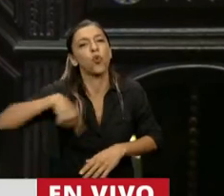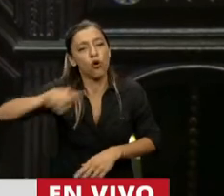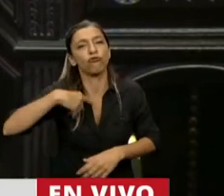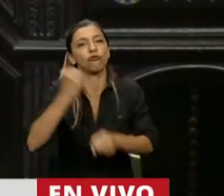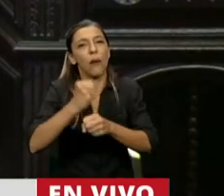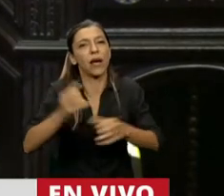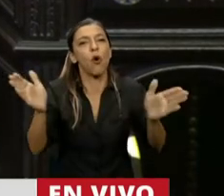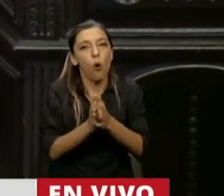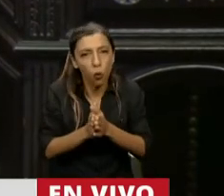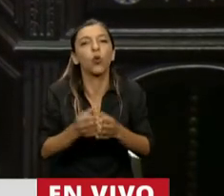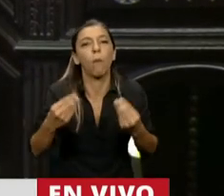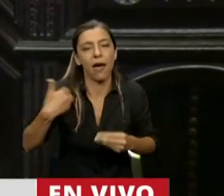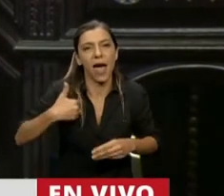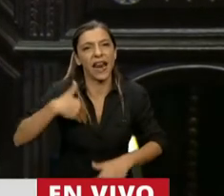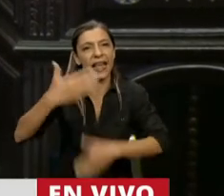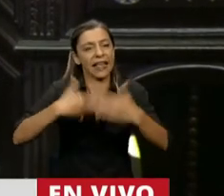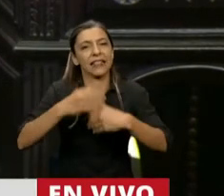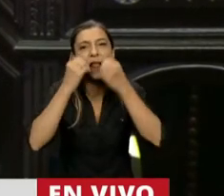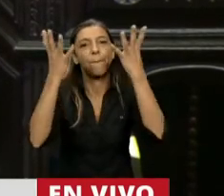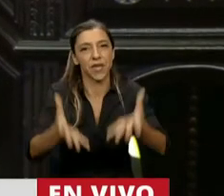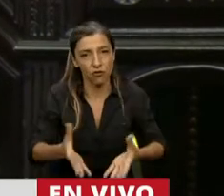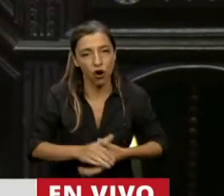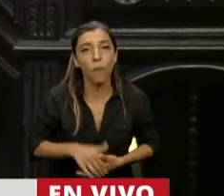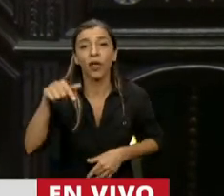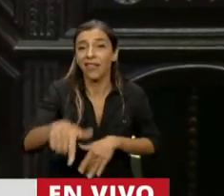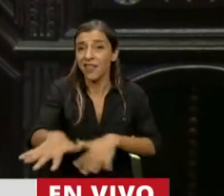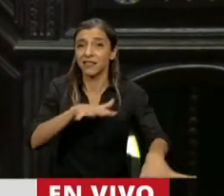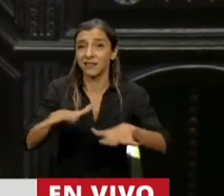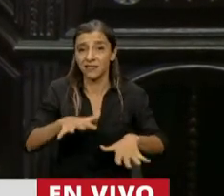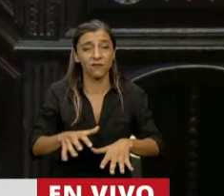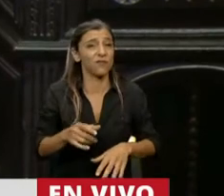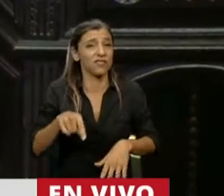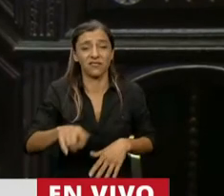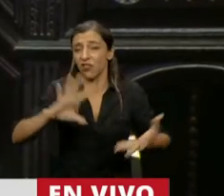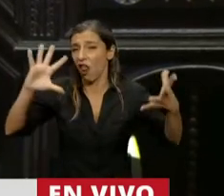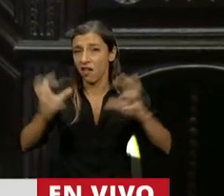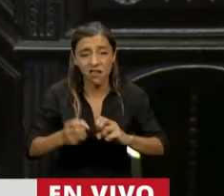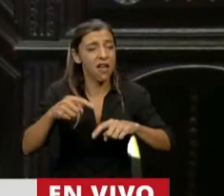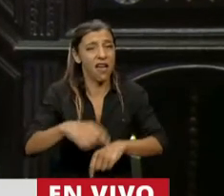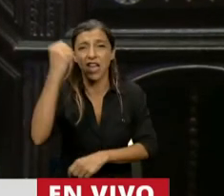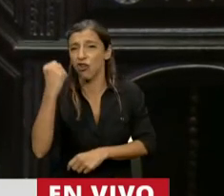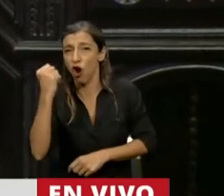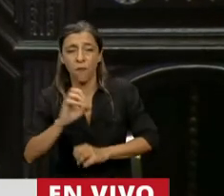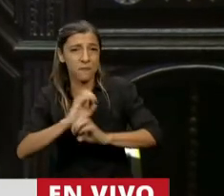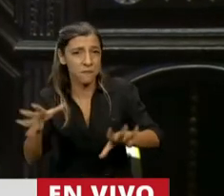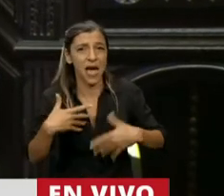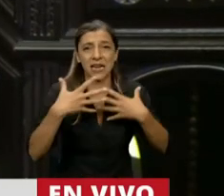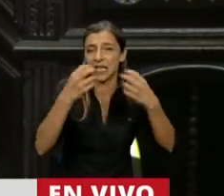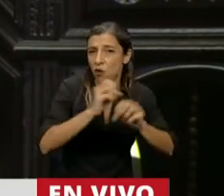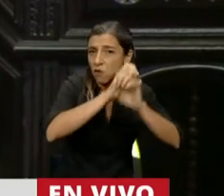sacar este país adelante. La situación que tenemos, la crisis del país, su fragilidad económica y sanitaria,